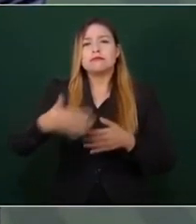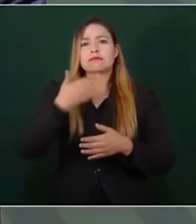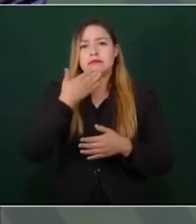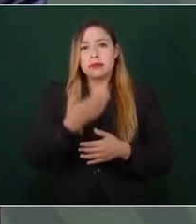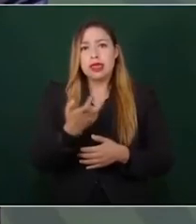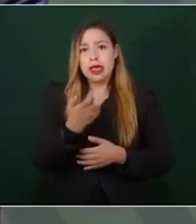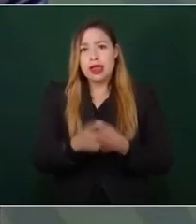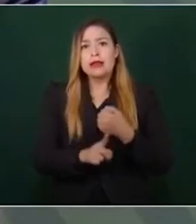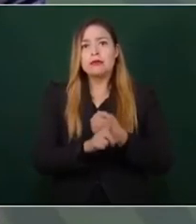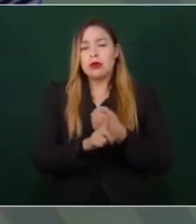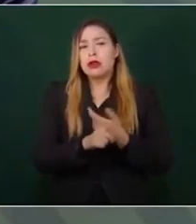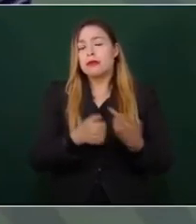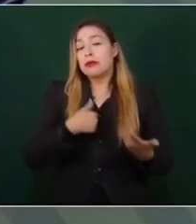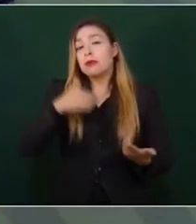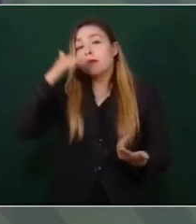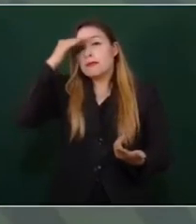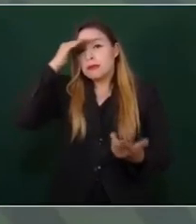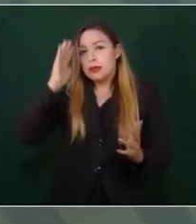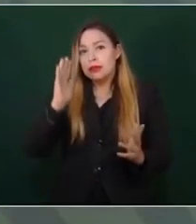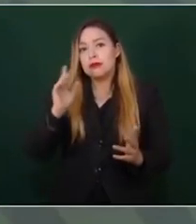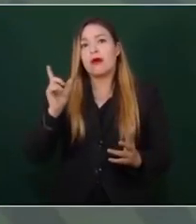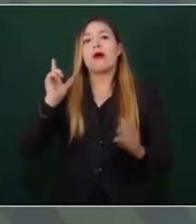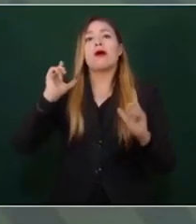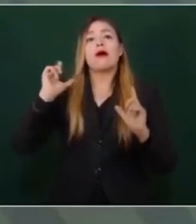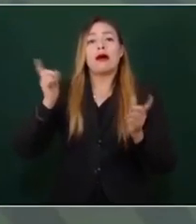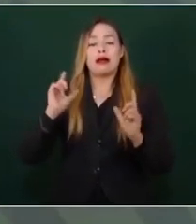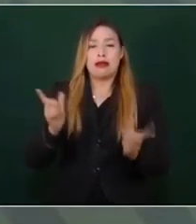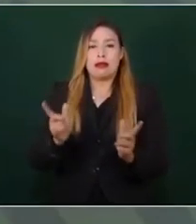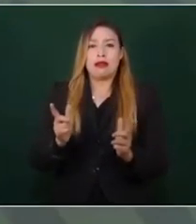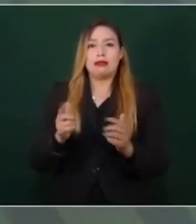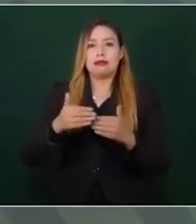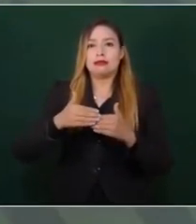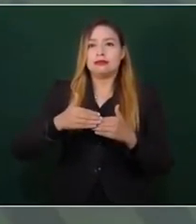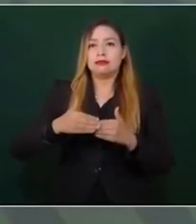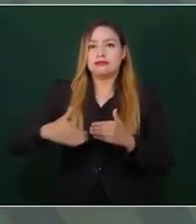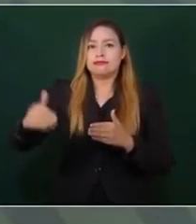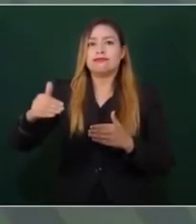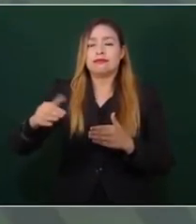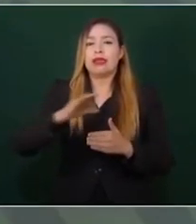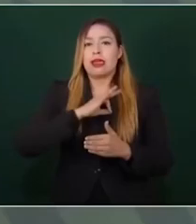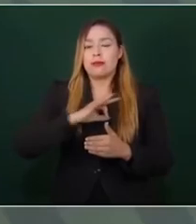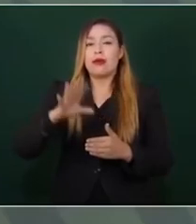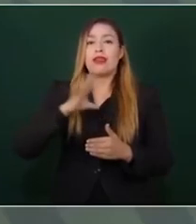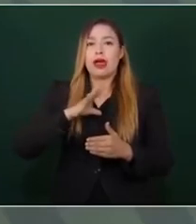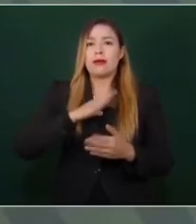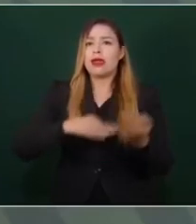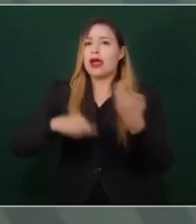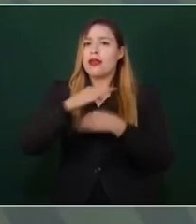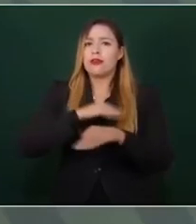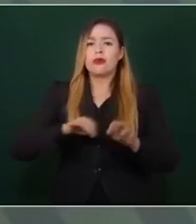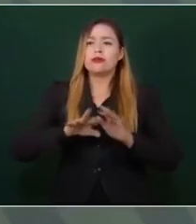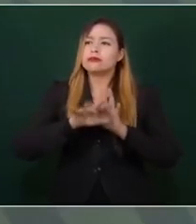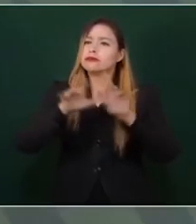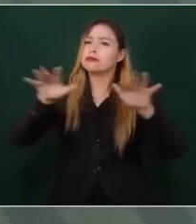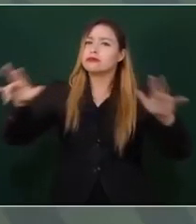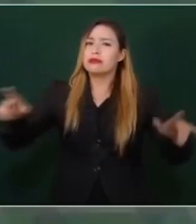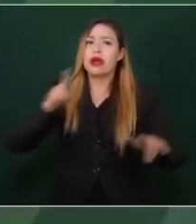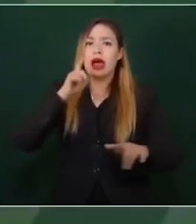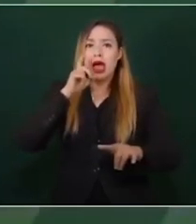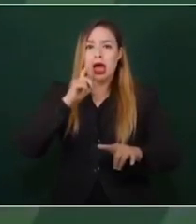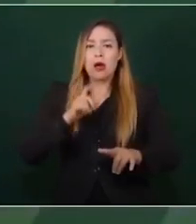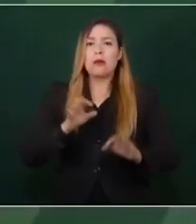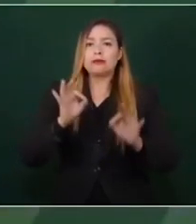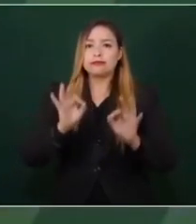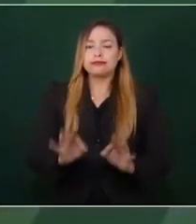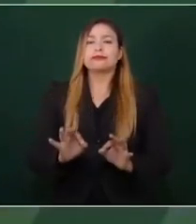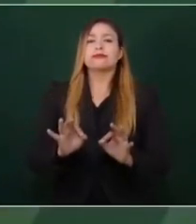esperando que se tenga abasto de agua suficiente una